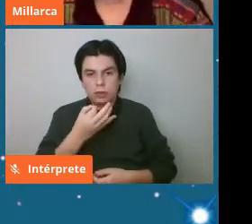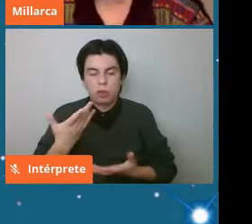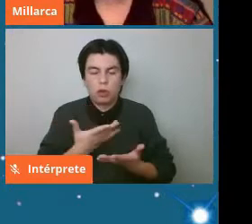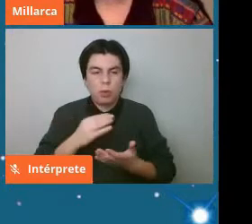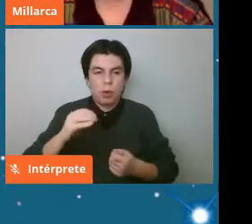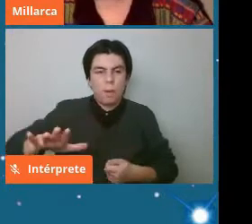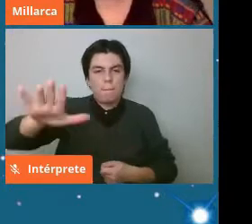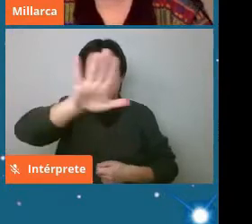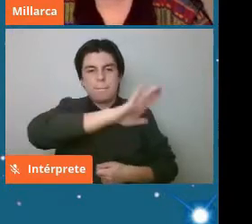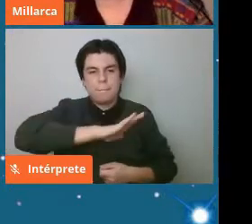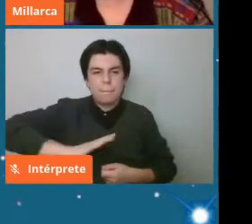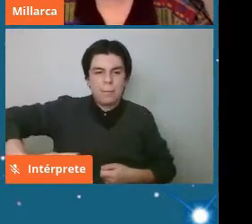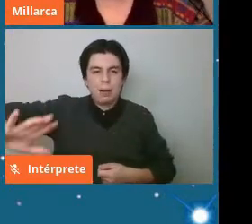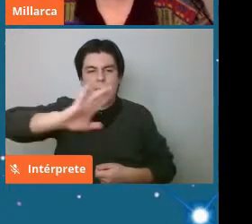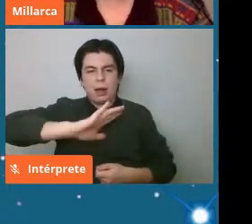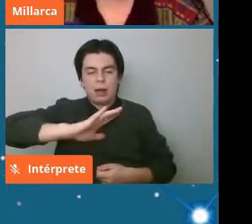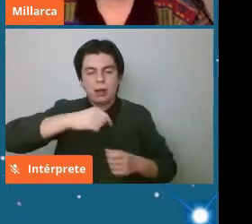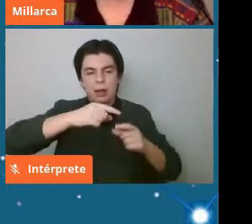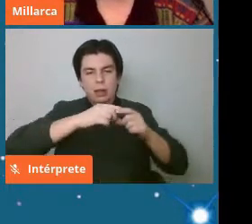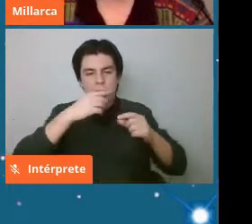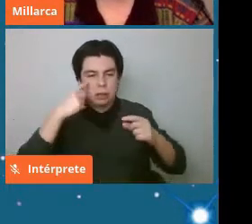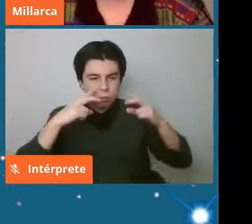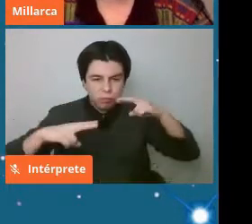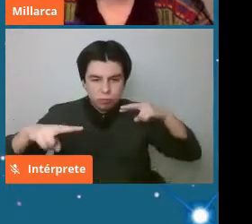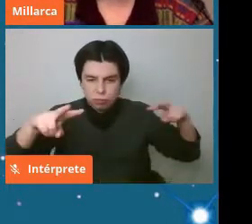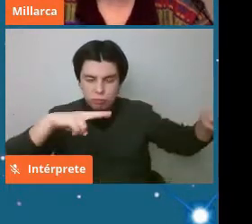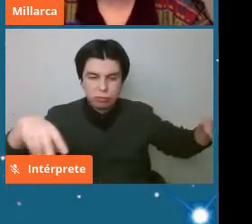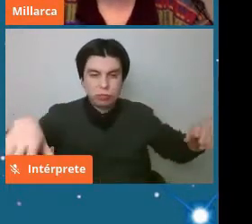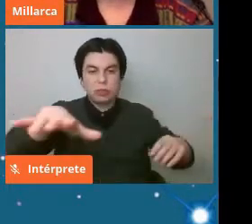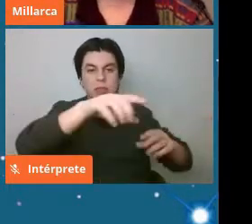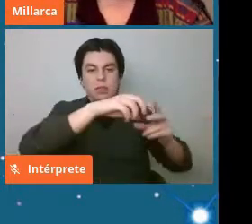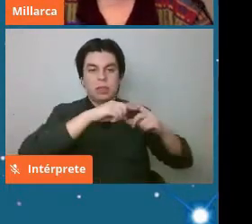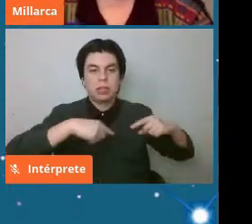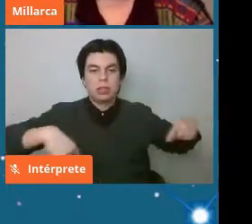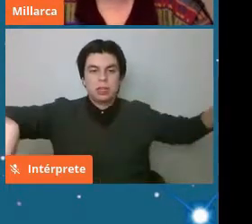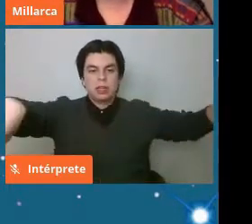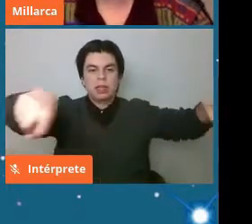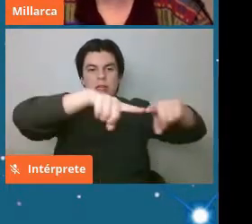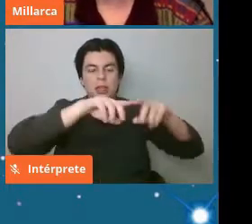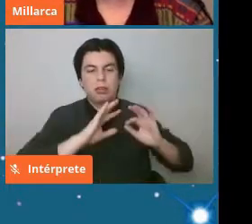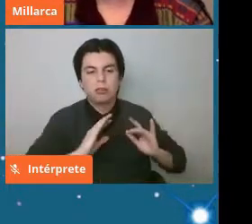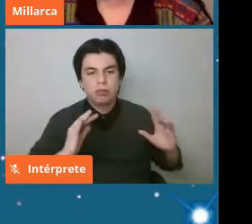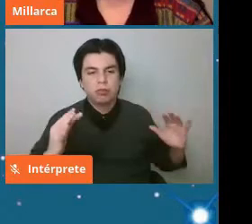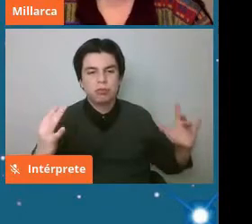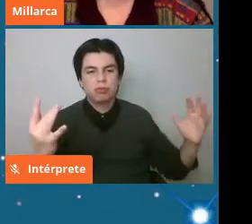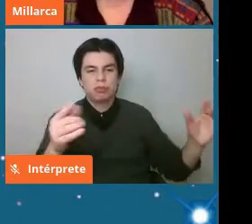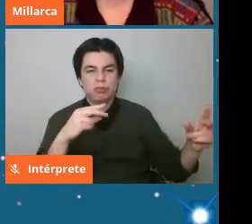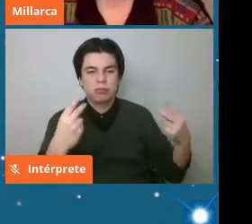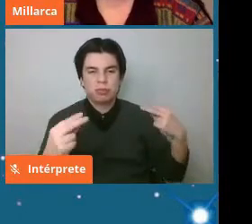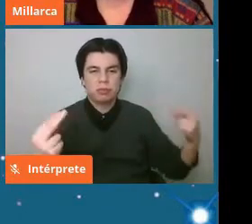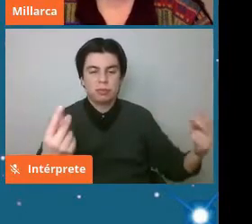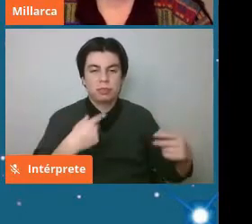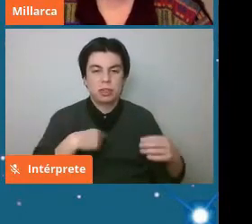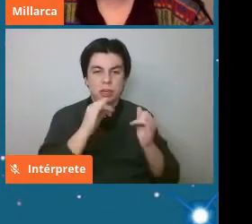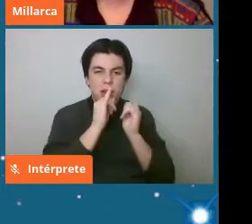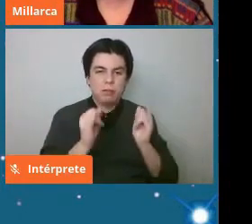el cinturón de asteroides y acá se ven entonces algunos de estos típicos la forma en que uno clasifica los asteroides los